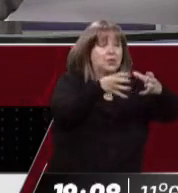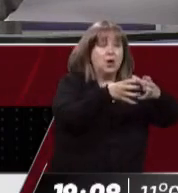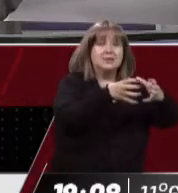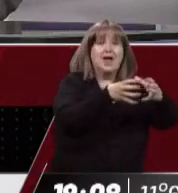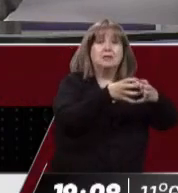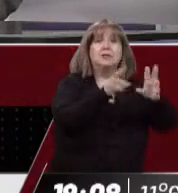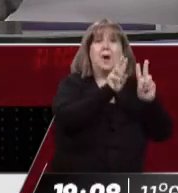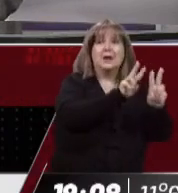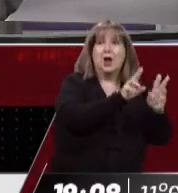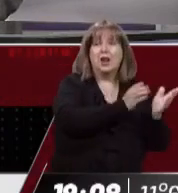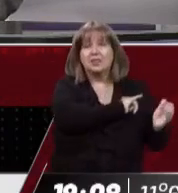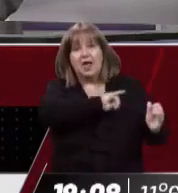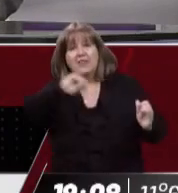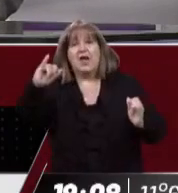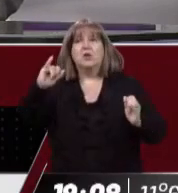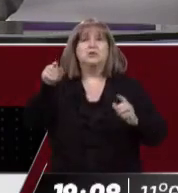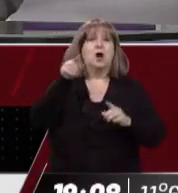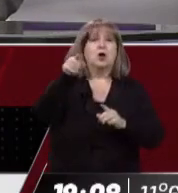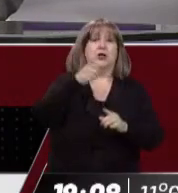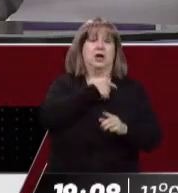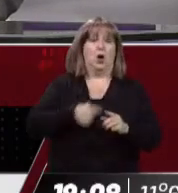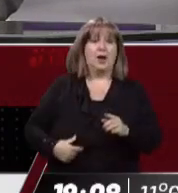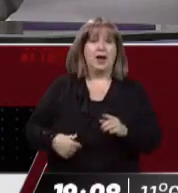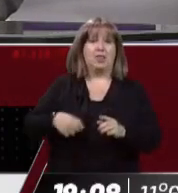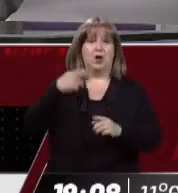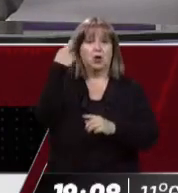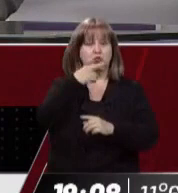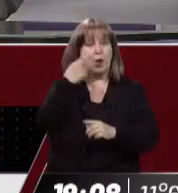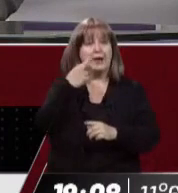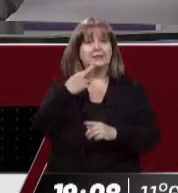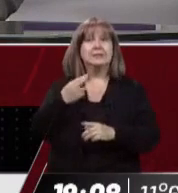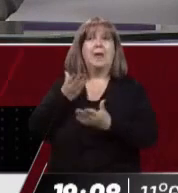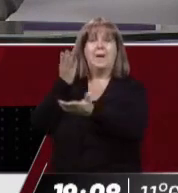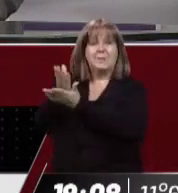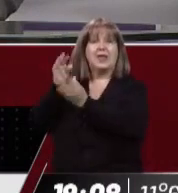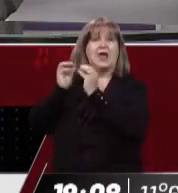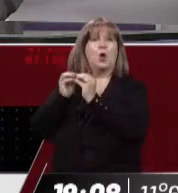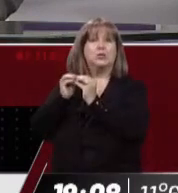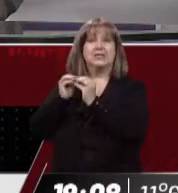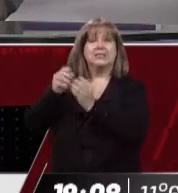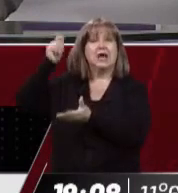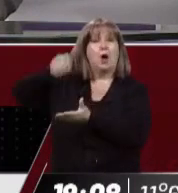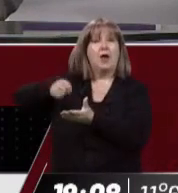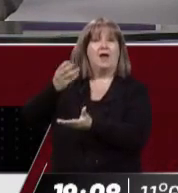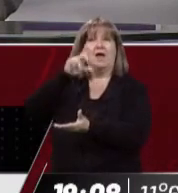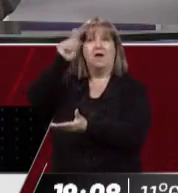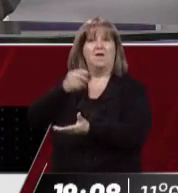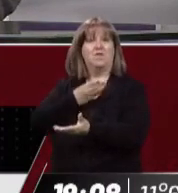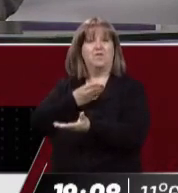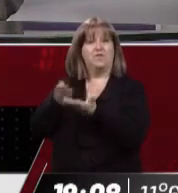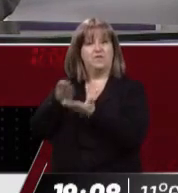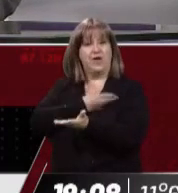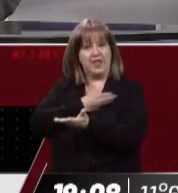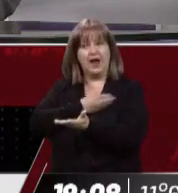investigue al gobernador. Esta ha sido la etiqueta que más ha trascendido, una noticia que ha saltado a la plana nacional y se plantea que